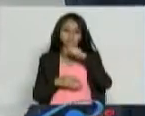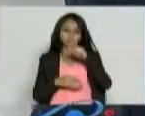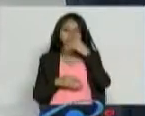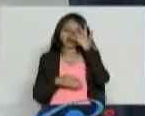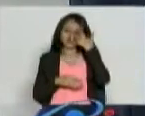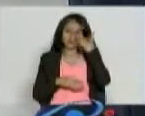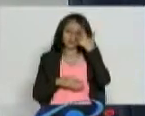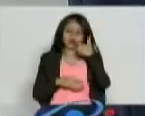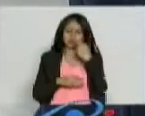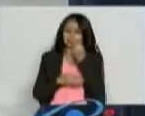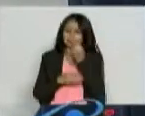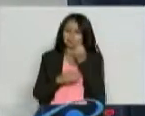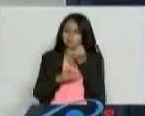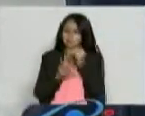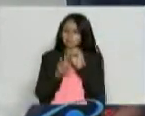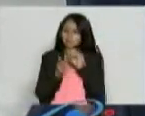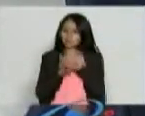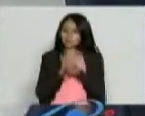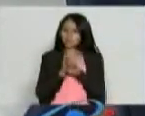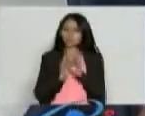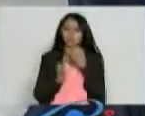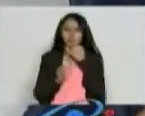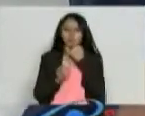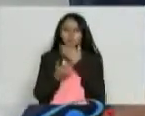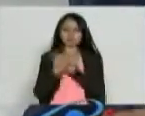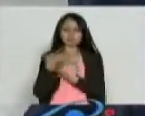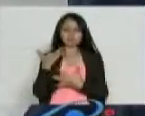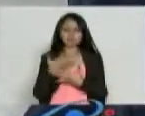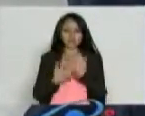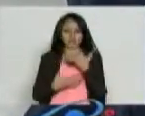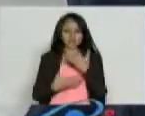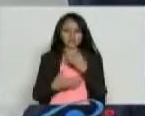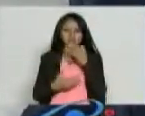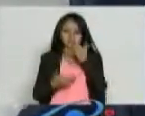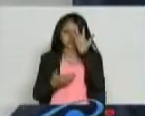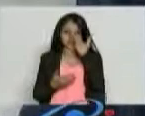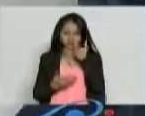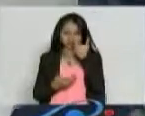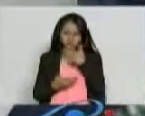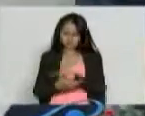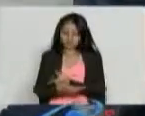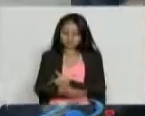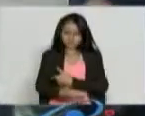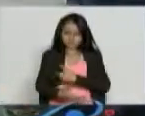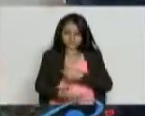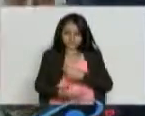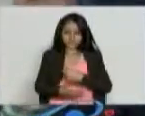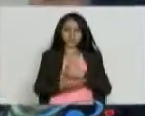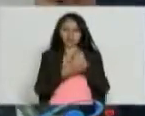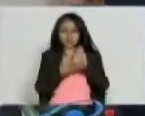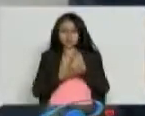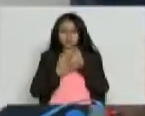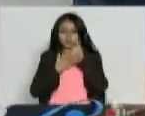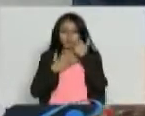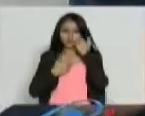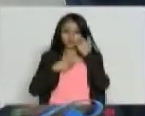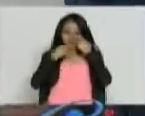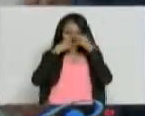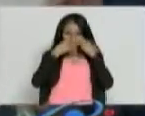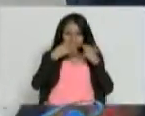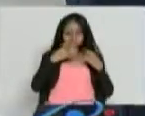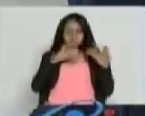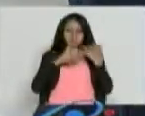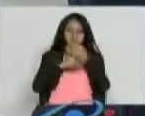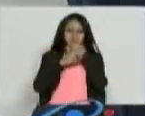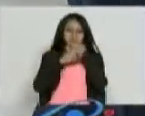supremamente económicos, un examen de sangre que vale muy poco y que puede detectar muchos